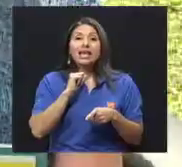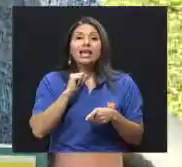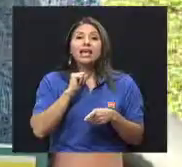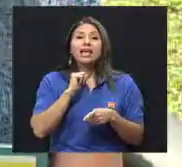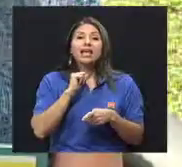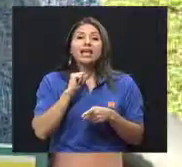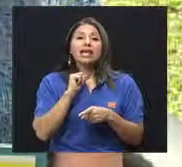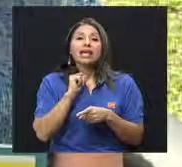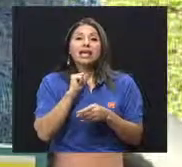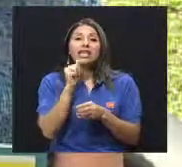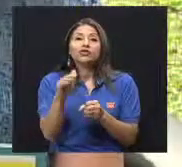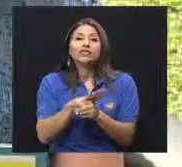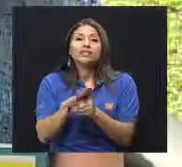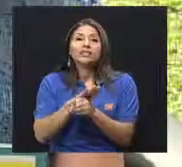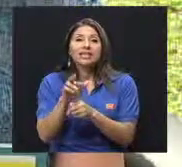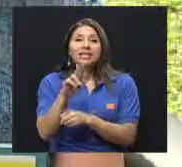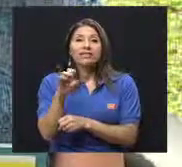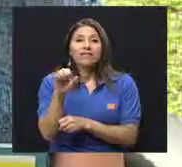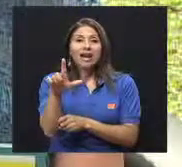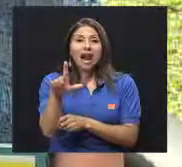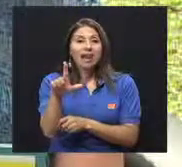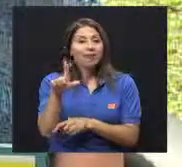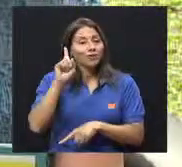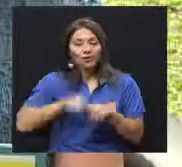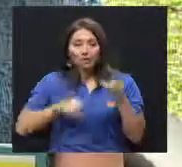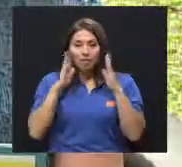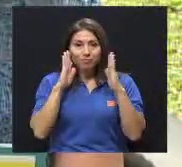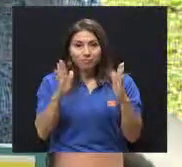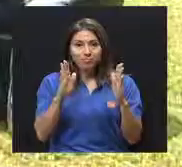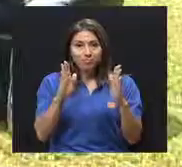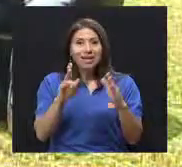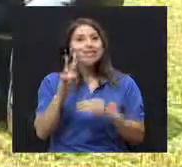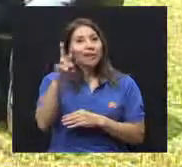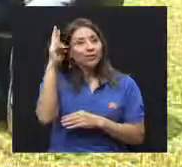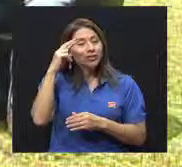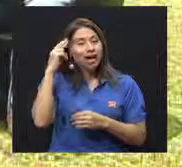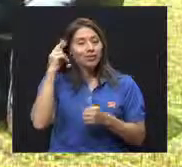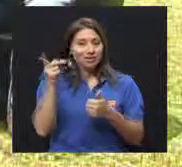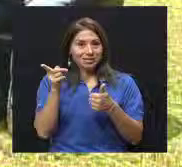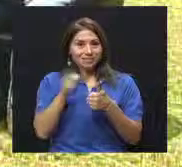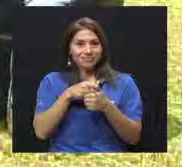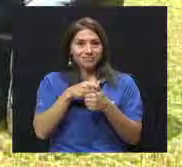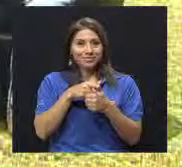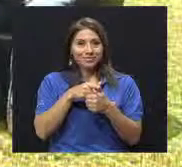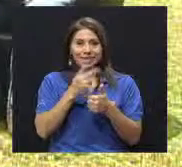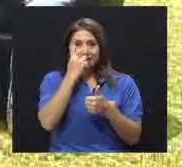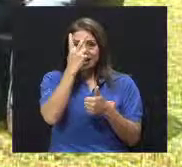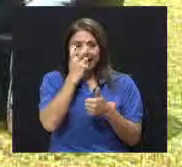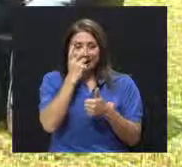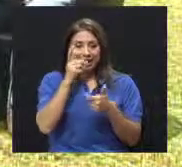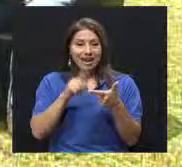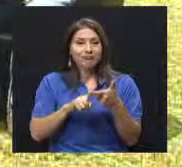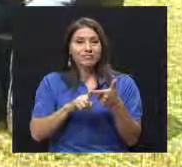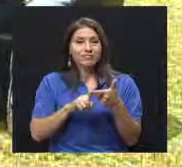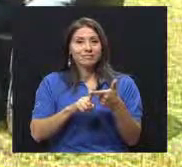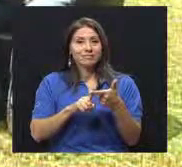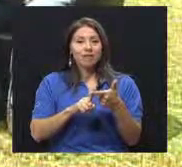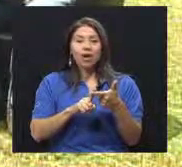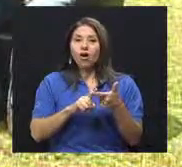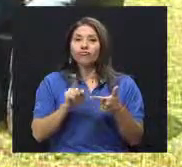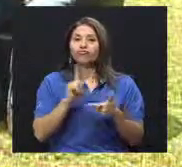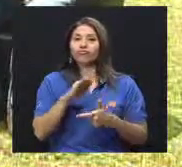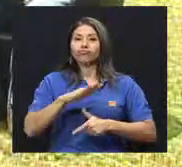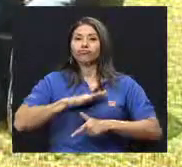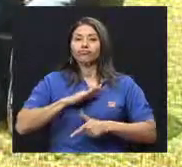Entonces, el paciente, ya tenemos una causa, otra ceguera, una causa de muerte, insuficiencia renal.